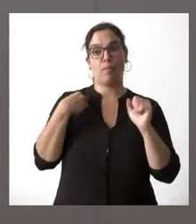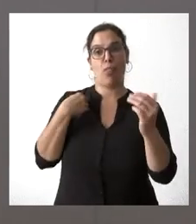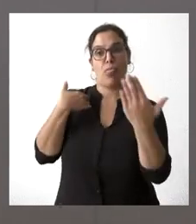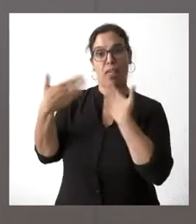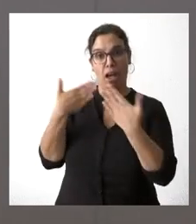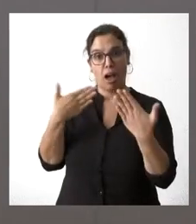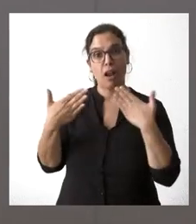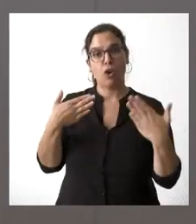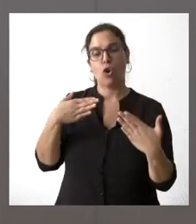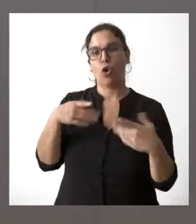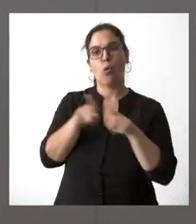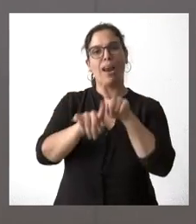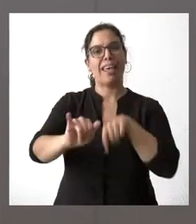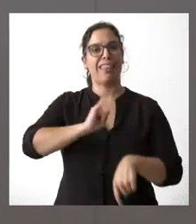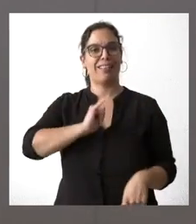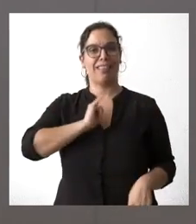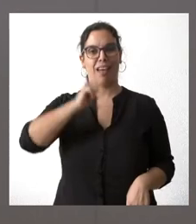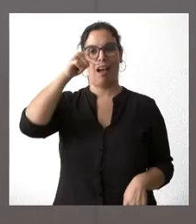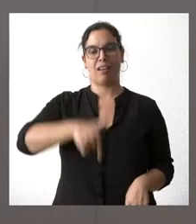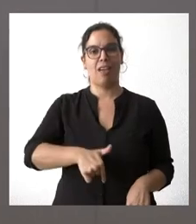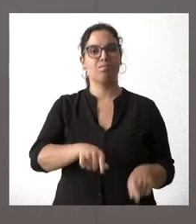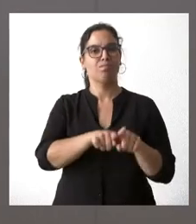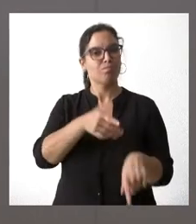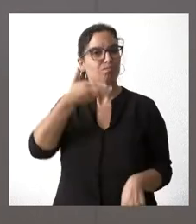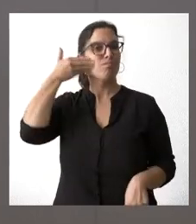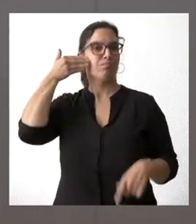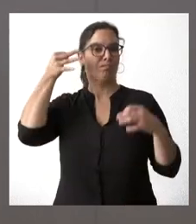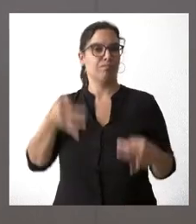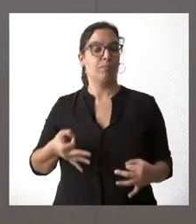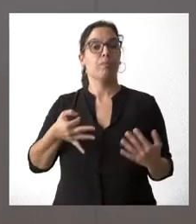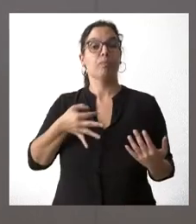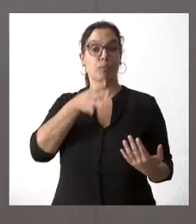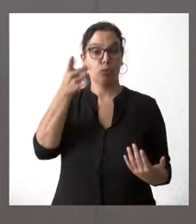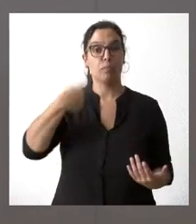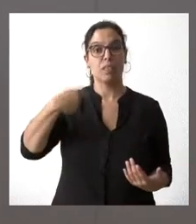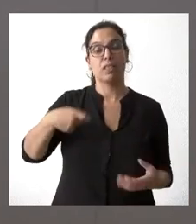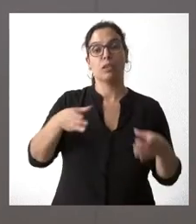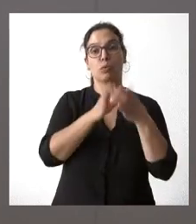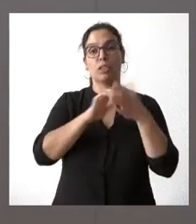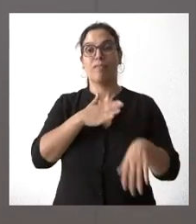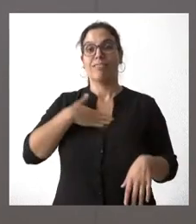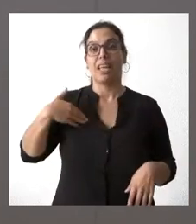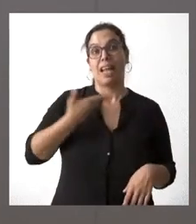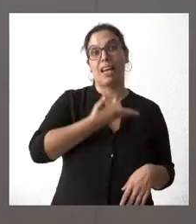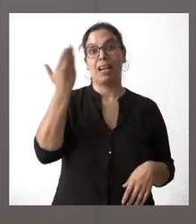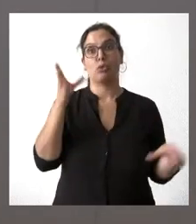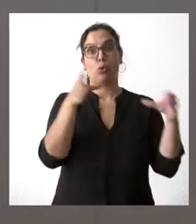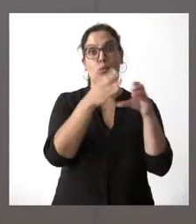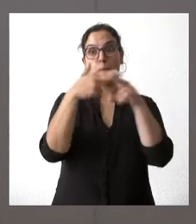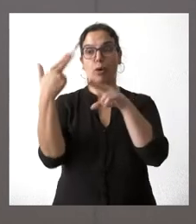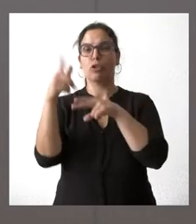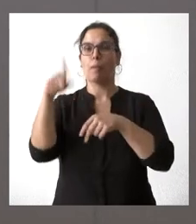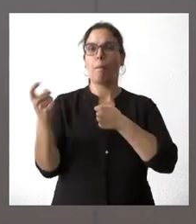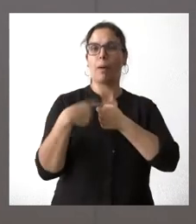siendo una seña de identidad de este Gobierno y el presidente de la Junta de Castilla y León quiere hacer partícipe de este diálogo, de esta